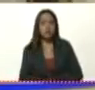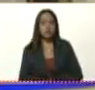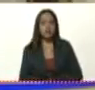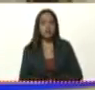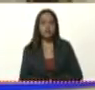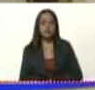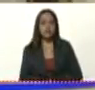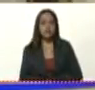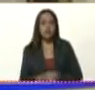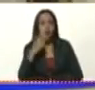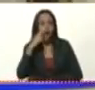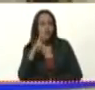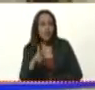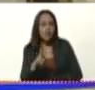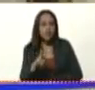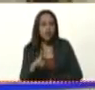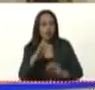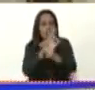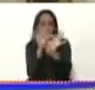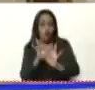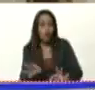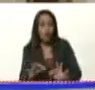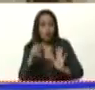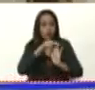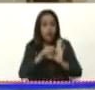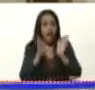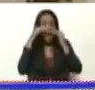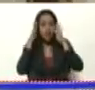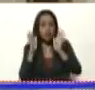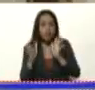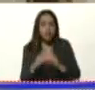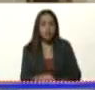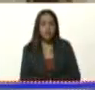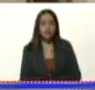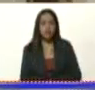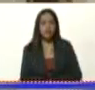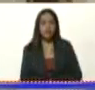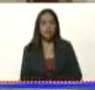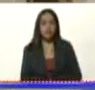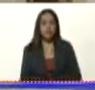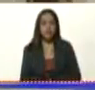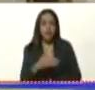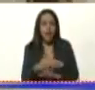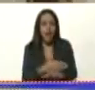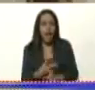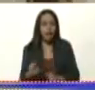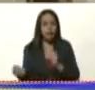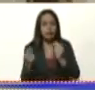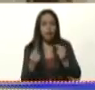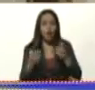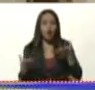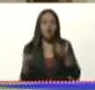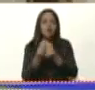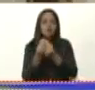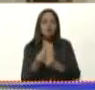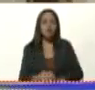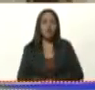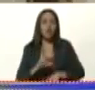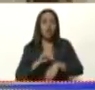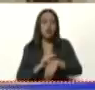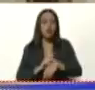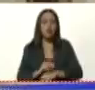Ahí ustedes ven los modelos. Atención, los modelos. Estábamos hablando con el doctor Jorge Rodríguez, médico,